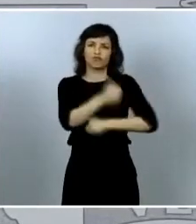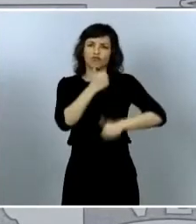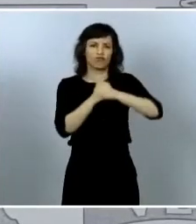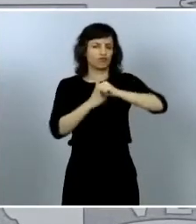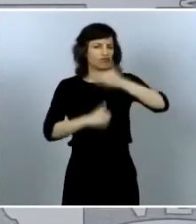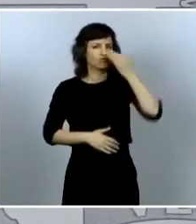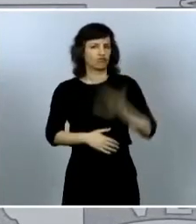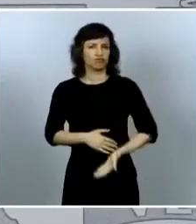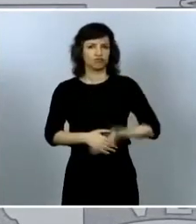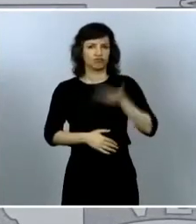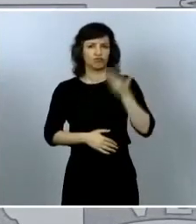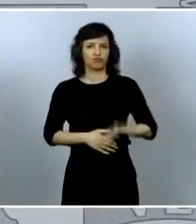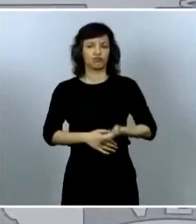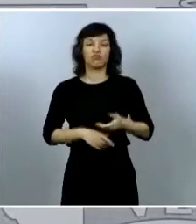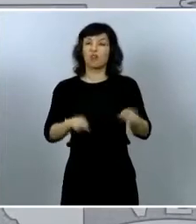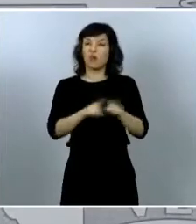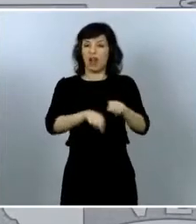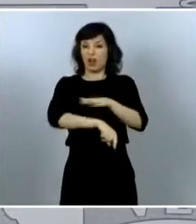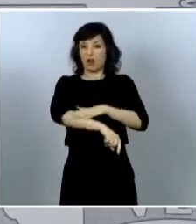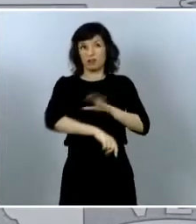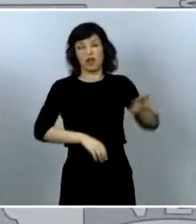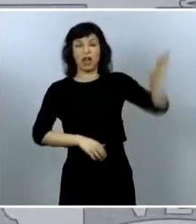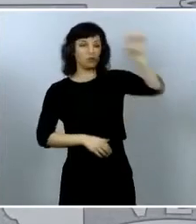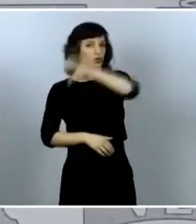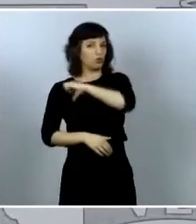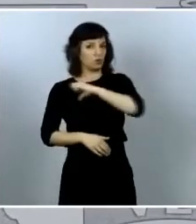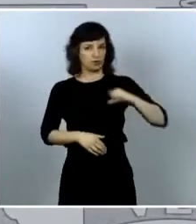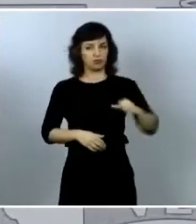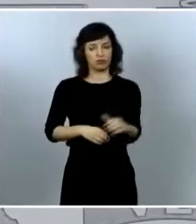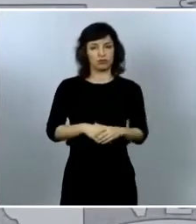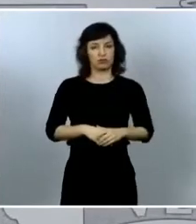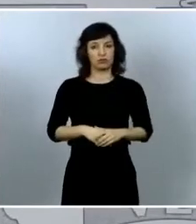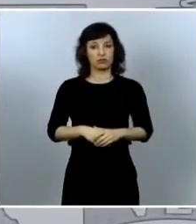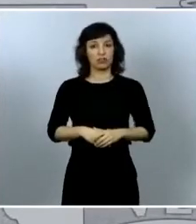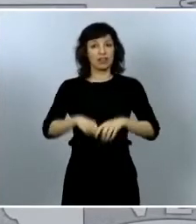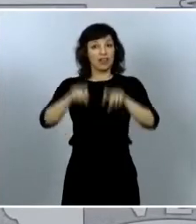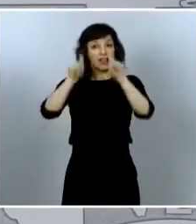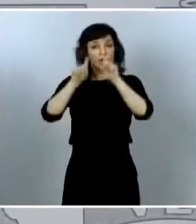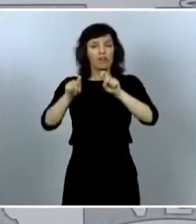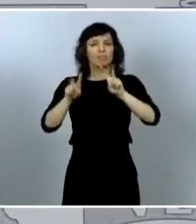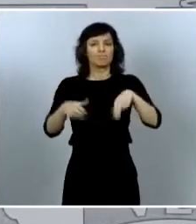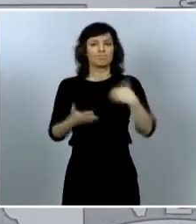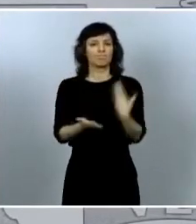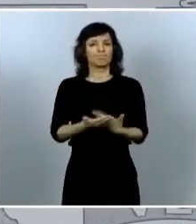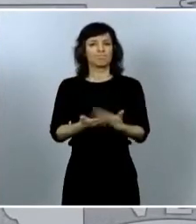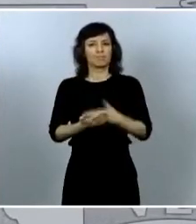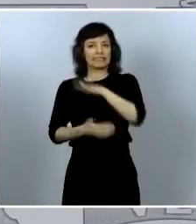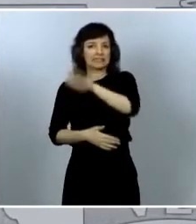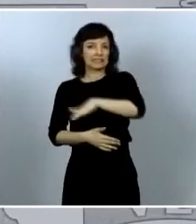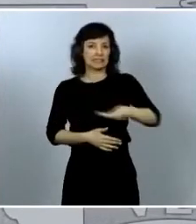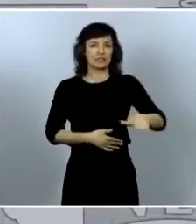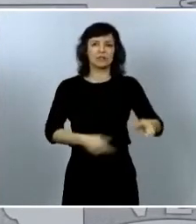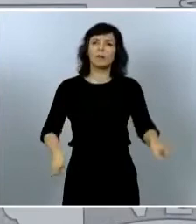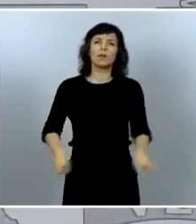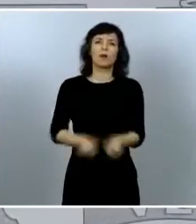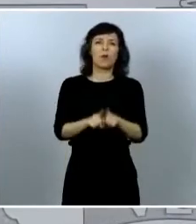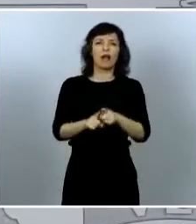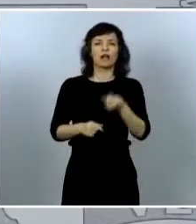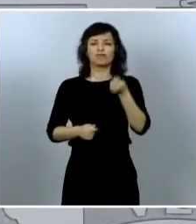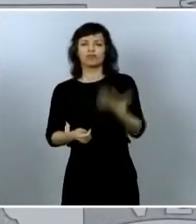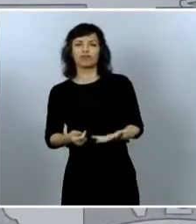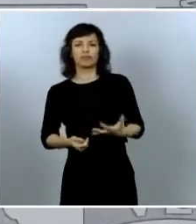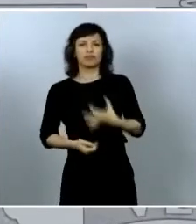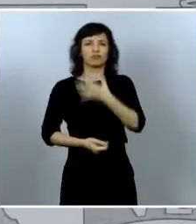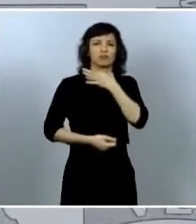de gobiernos autonómicos supone en definitiva una garantía de que todos los niños y niñas independientemente de la capacidad económica de su familia tengan